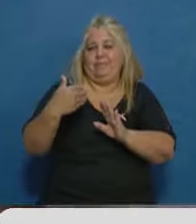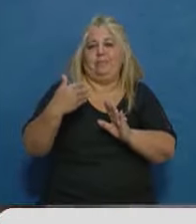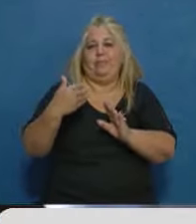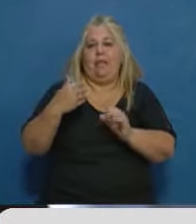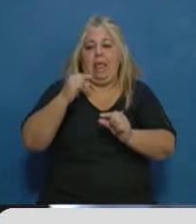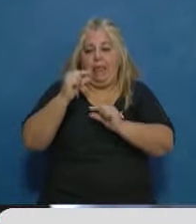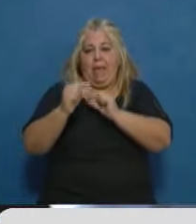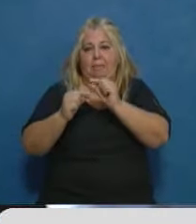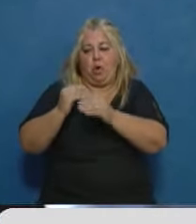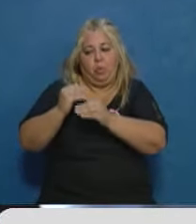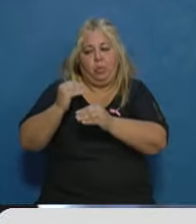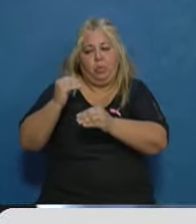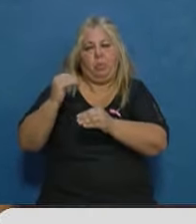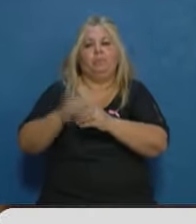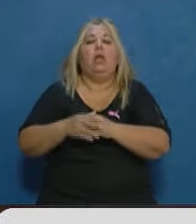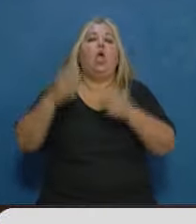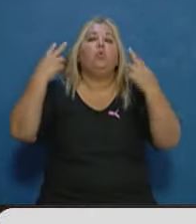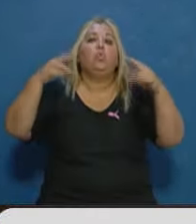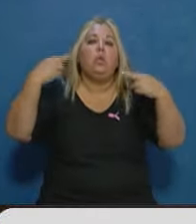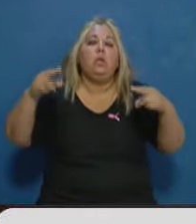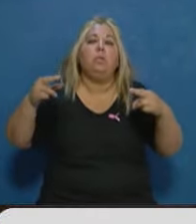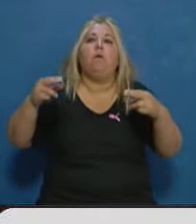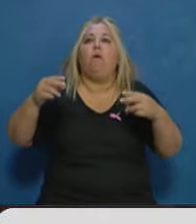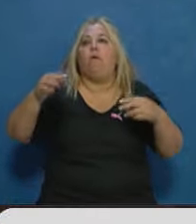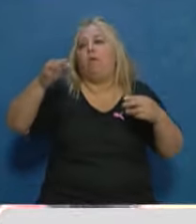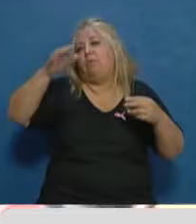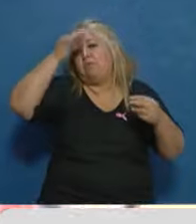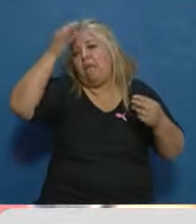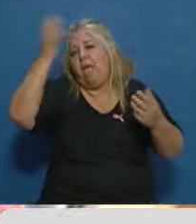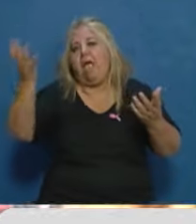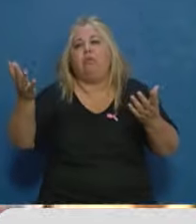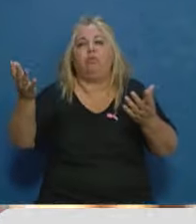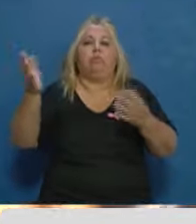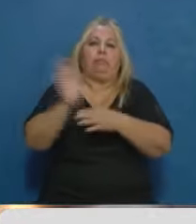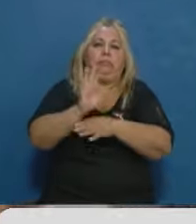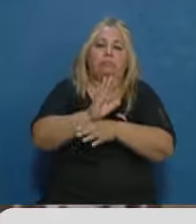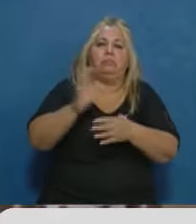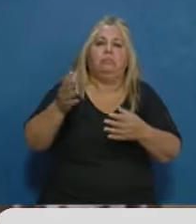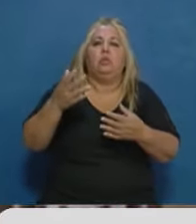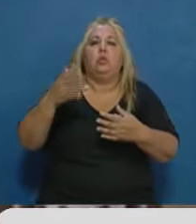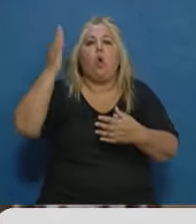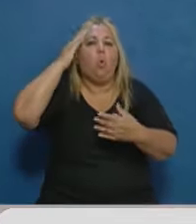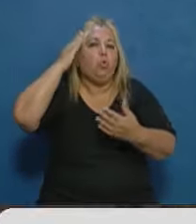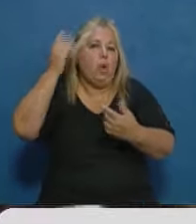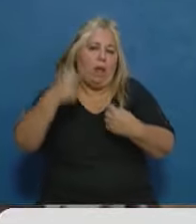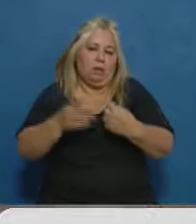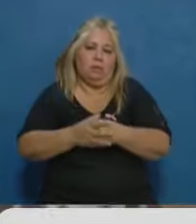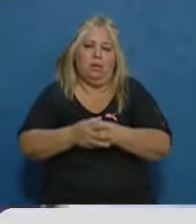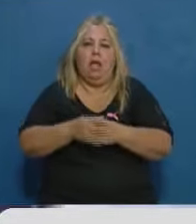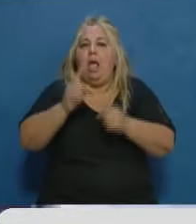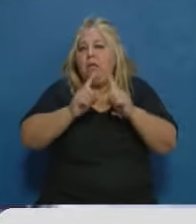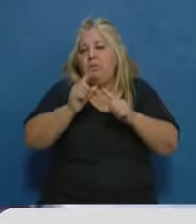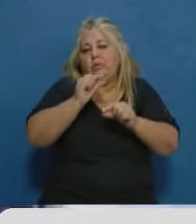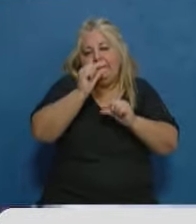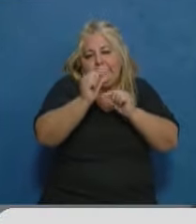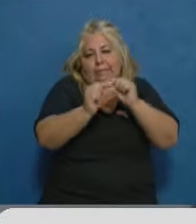o las actividades vinculadas al espectáculo, las demás todas han tenido algún tipo de actividad gradual, en mayor o